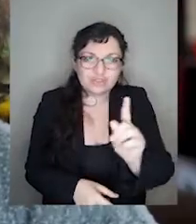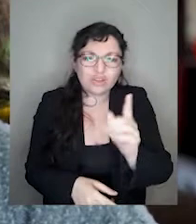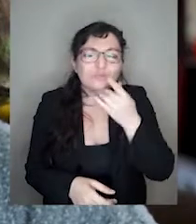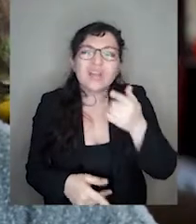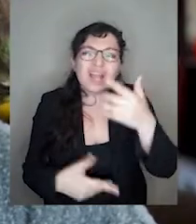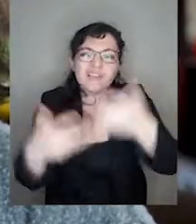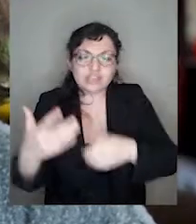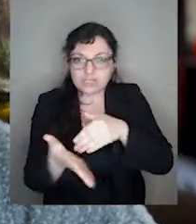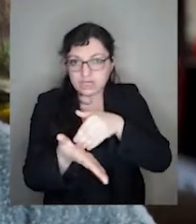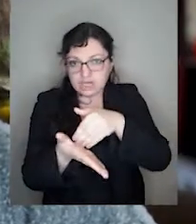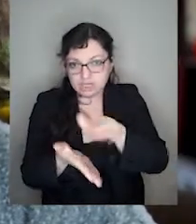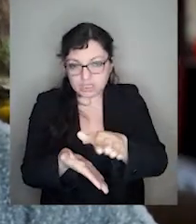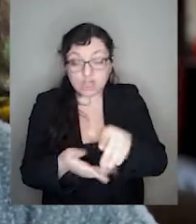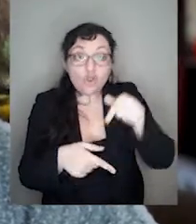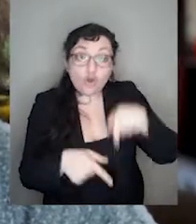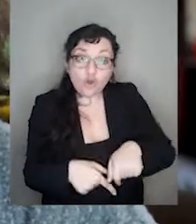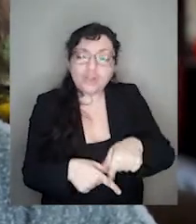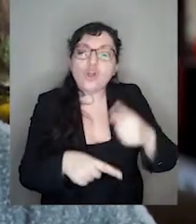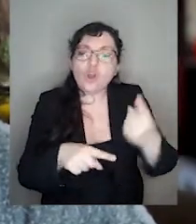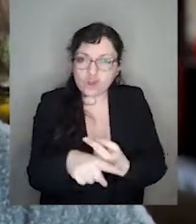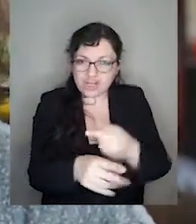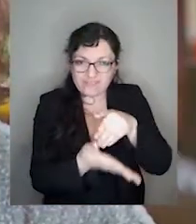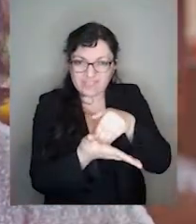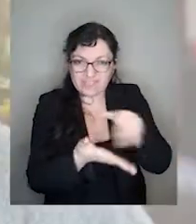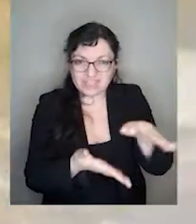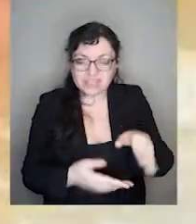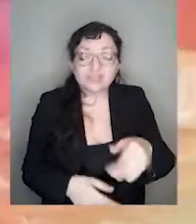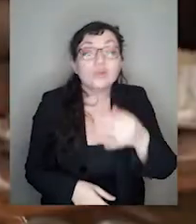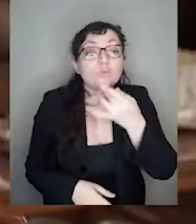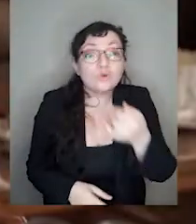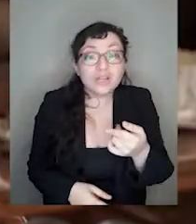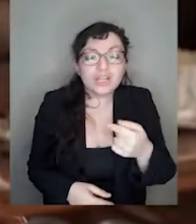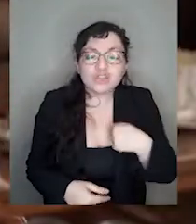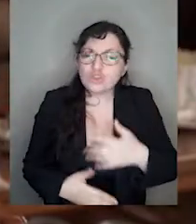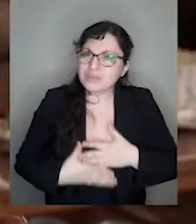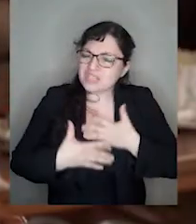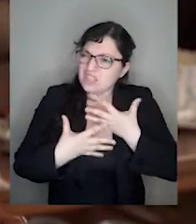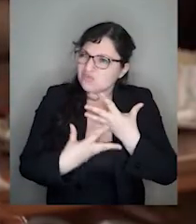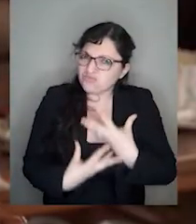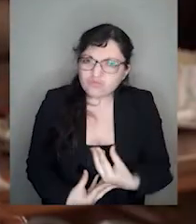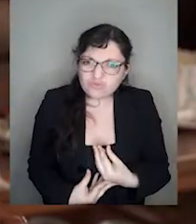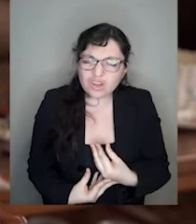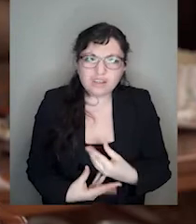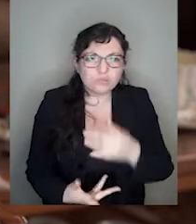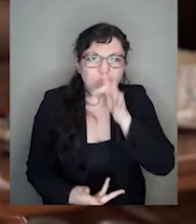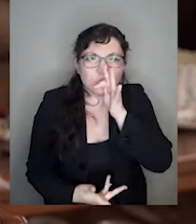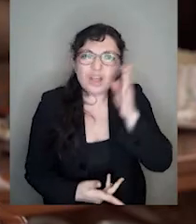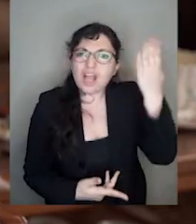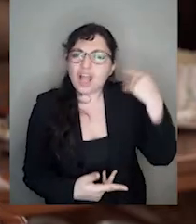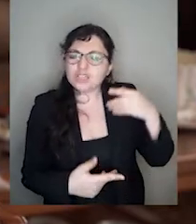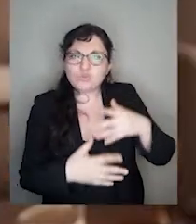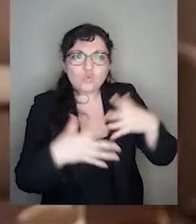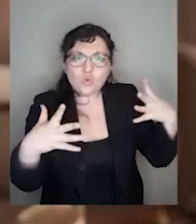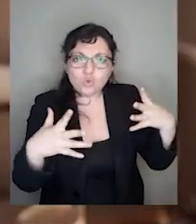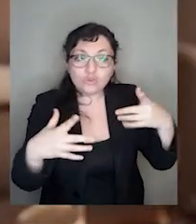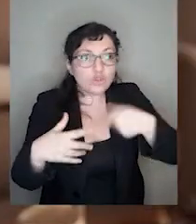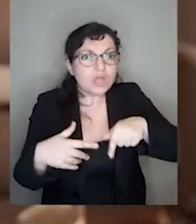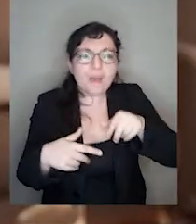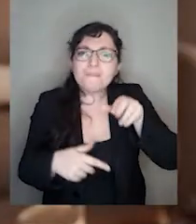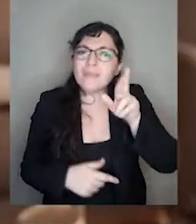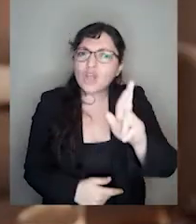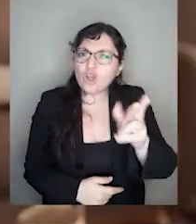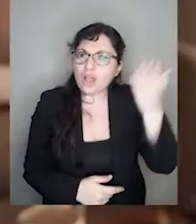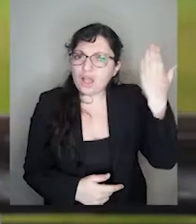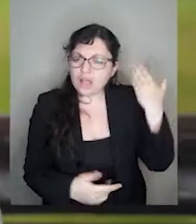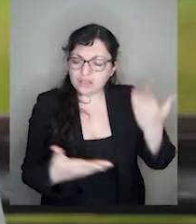rechazando la violencia. Hoy día la vuelvo a rechazar. Porque me sentí muy defraudada por todo lo que prometieron y estamos